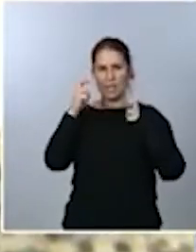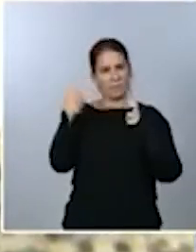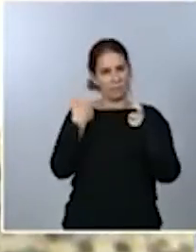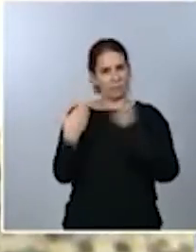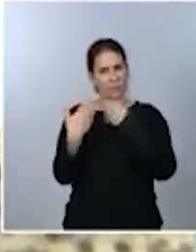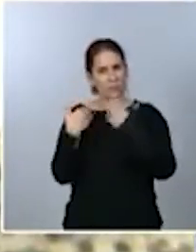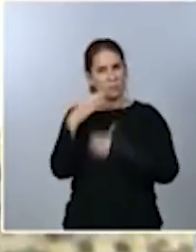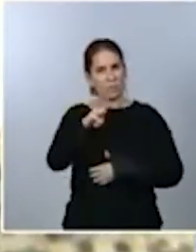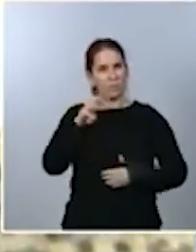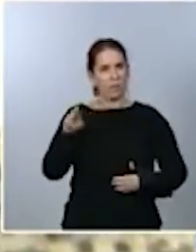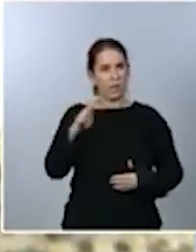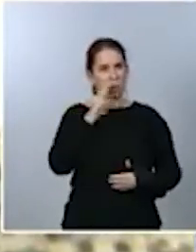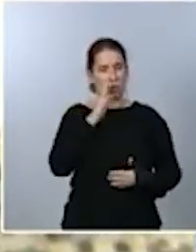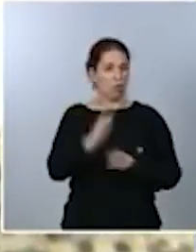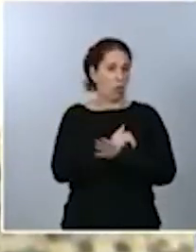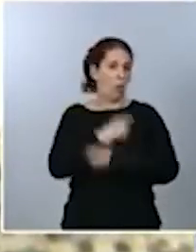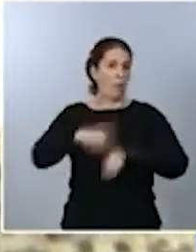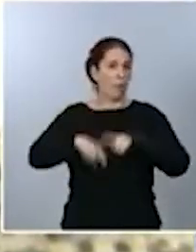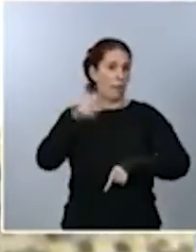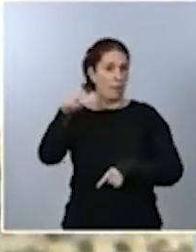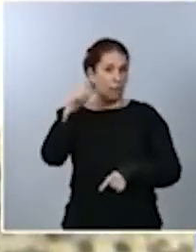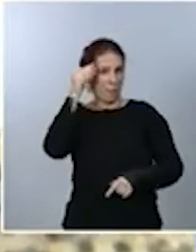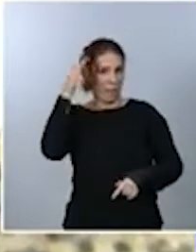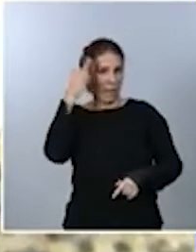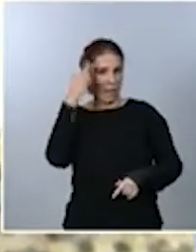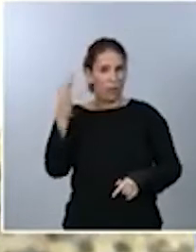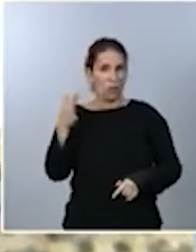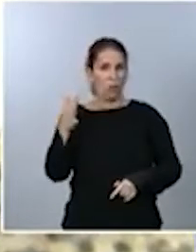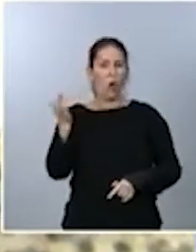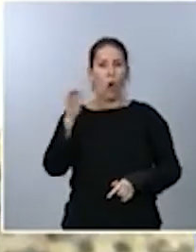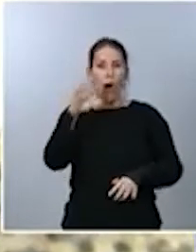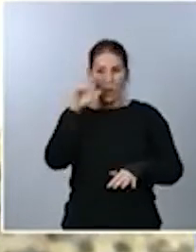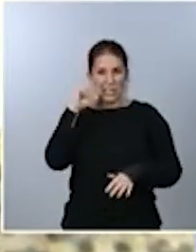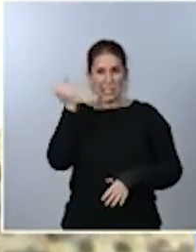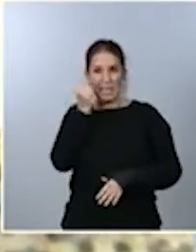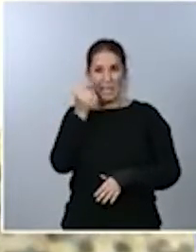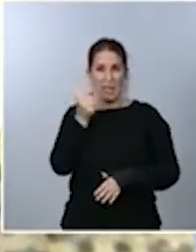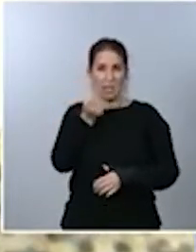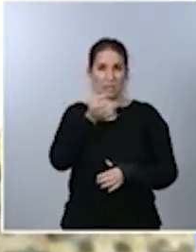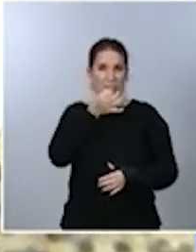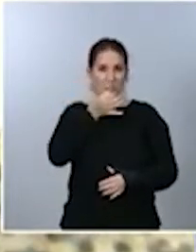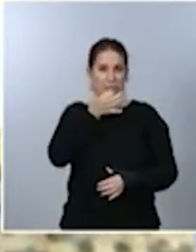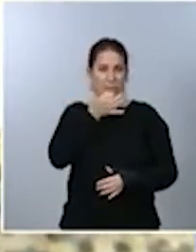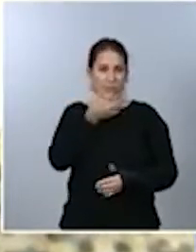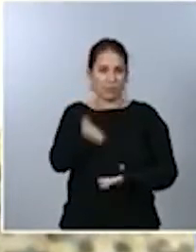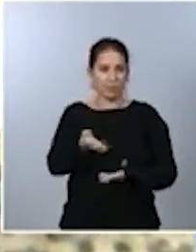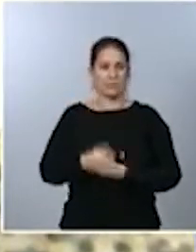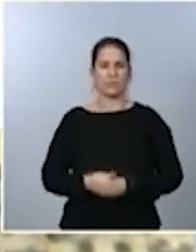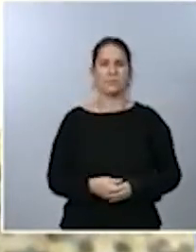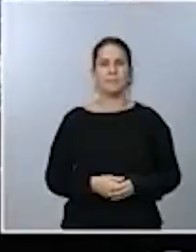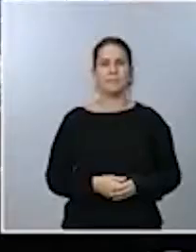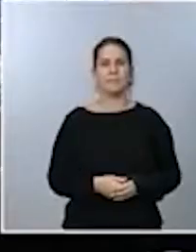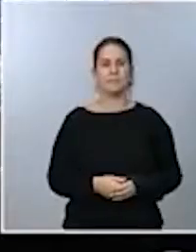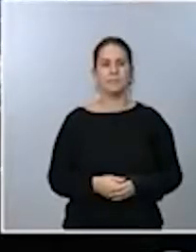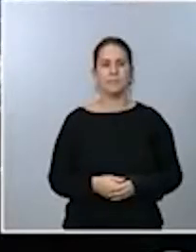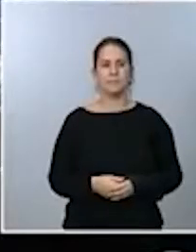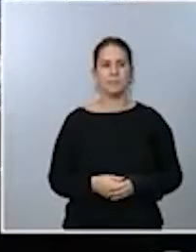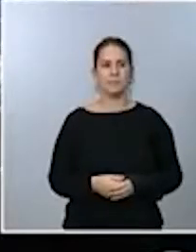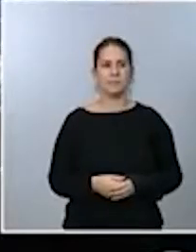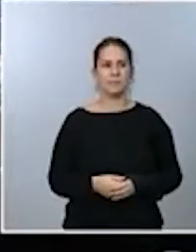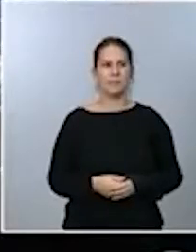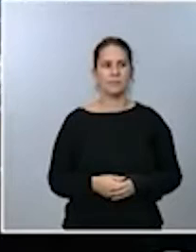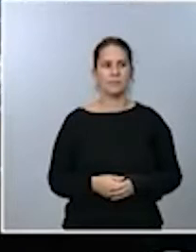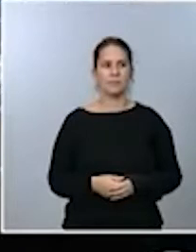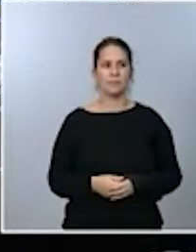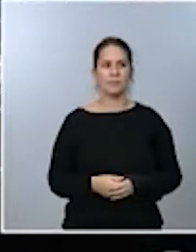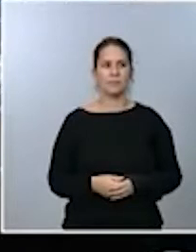todo pasaría por ahí o se están enterando ahora mismo por la rueda de prensa después del Consejo de